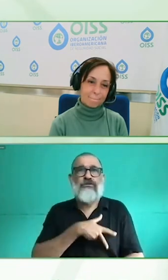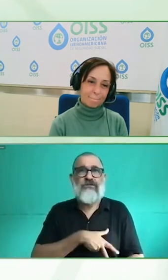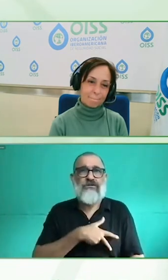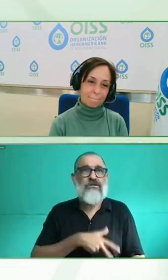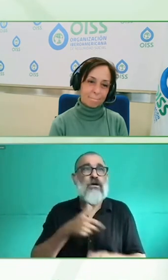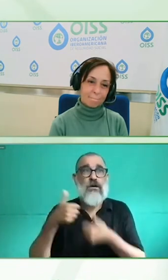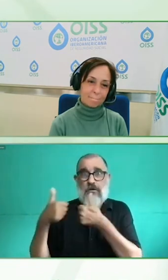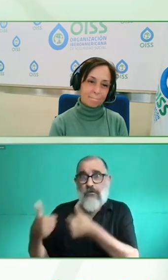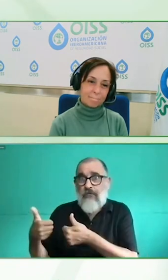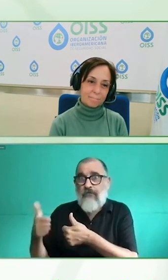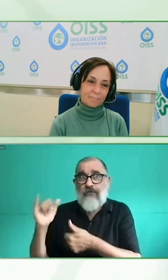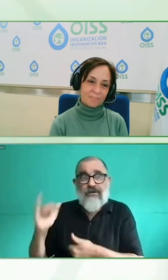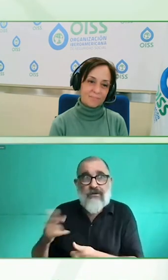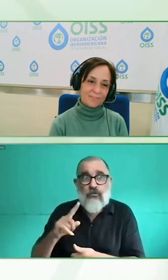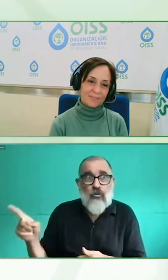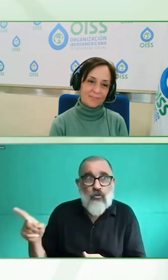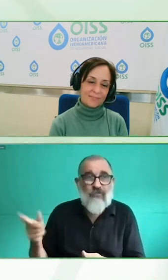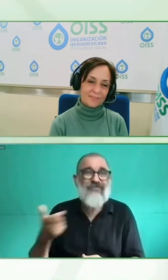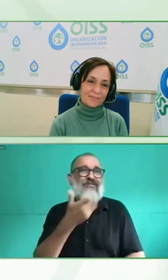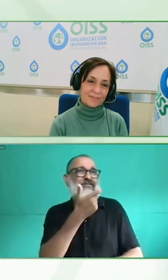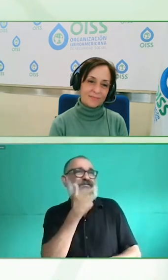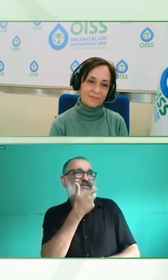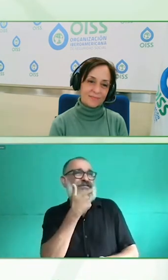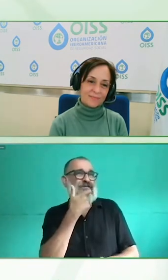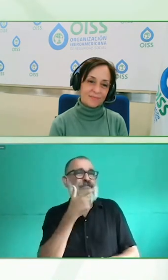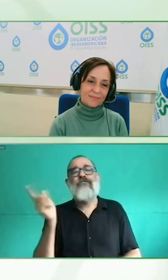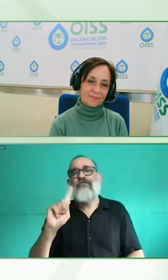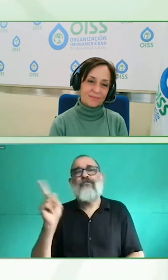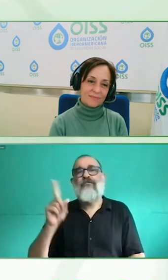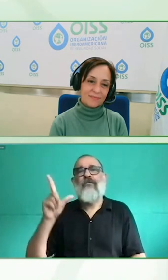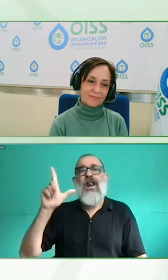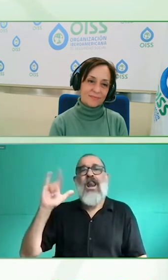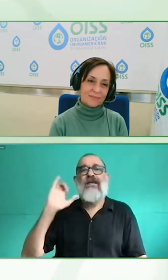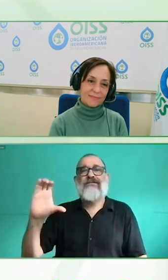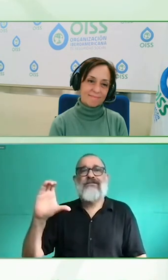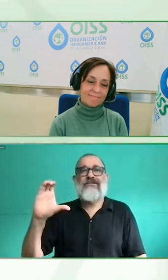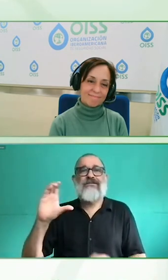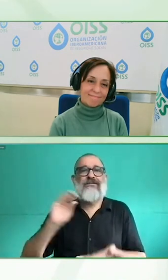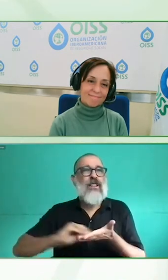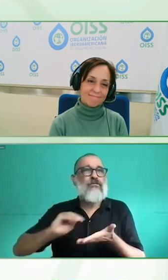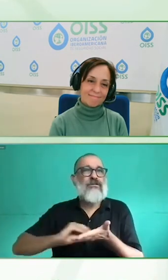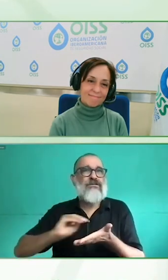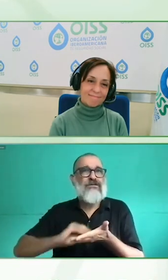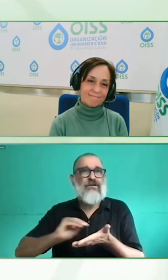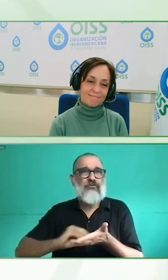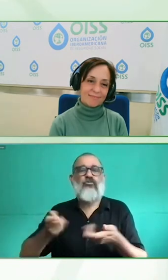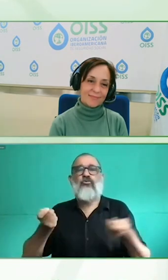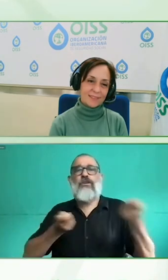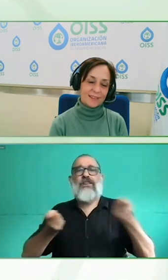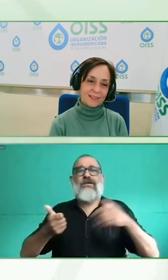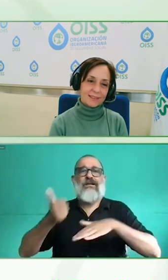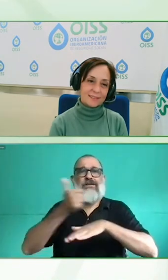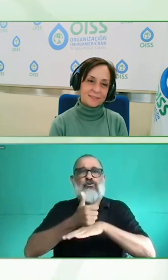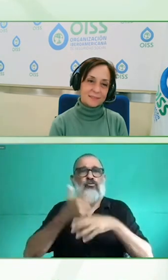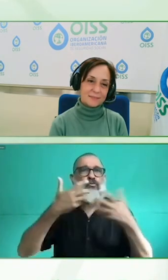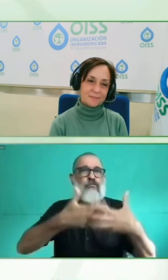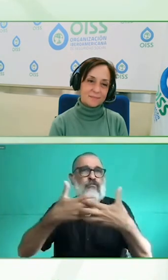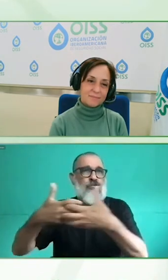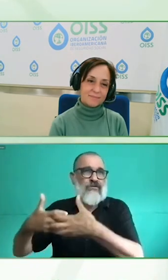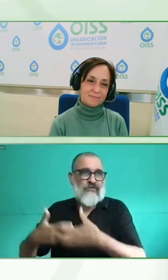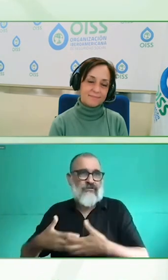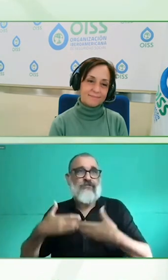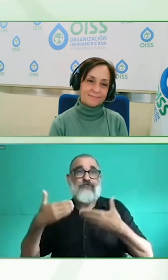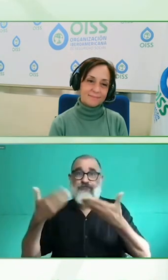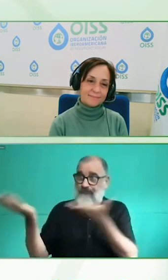un grupo, un conglomerado, que también lo que nos caracteriza es que tenemos un grupo de compañías. Un grupo de compañías que es totalmente...